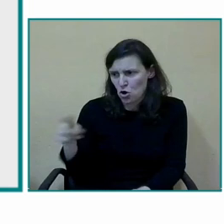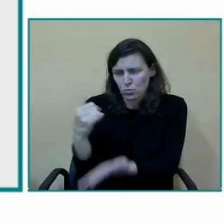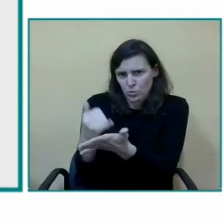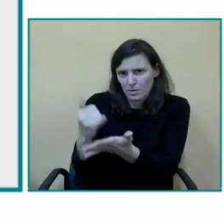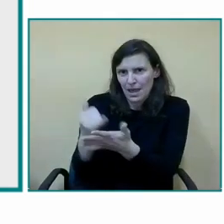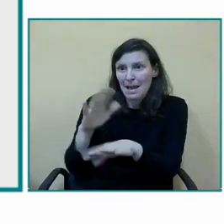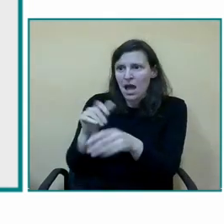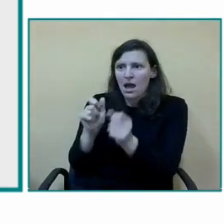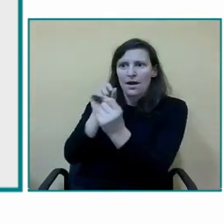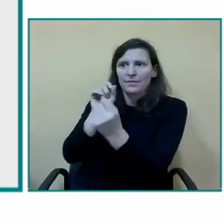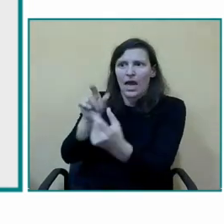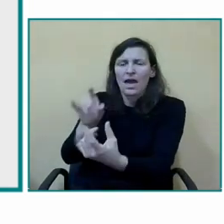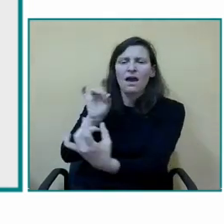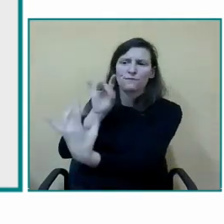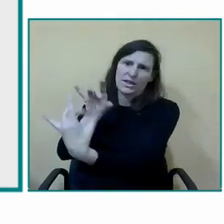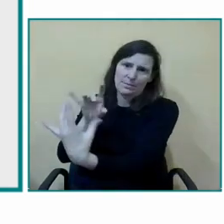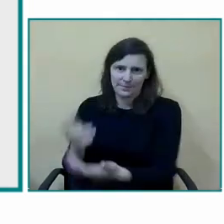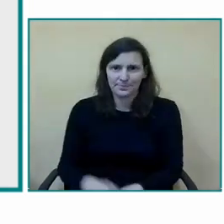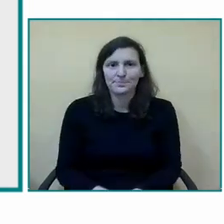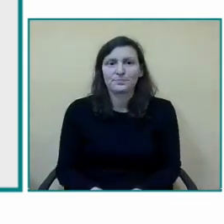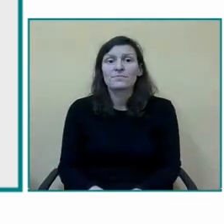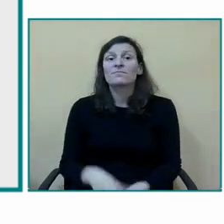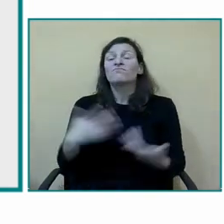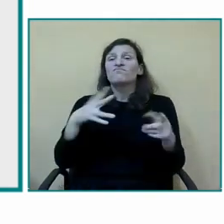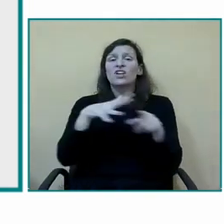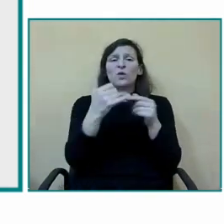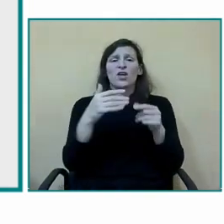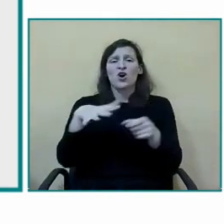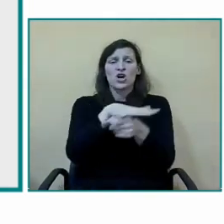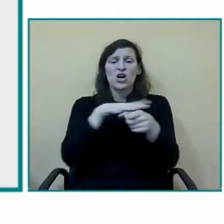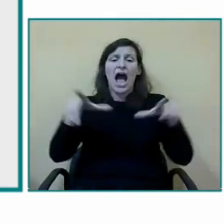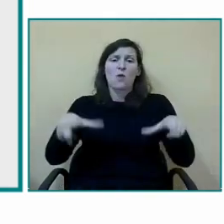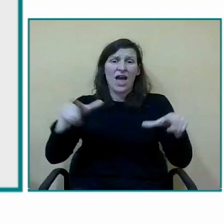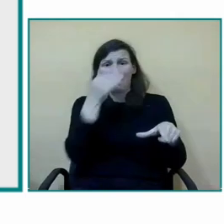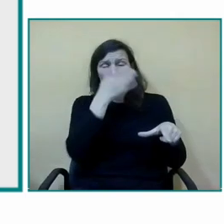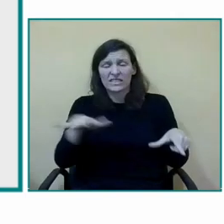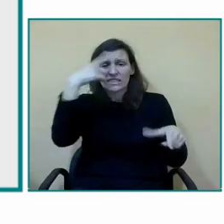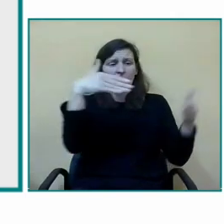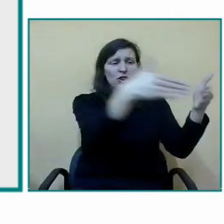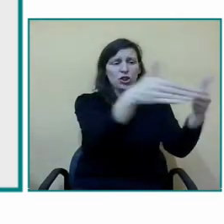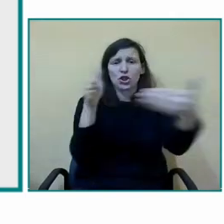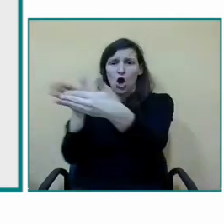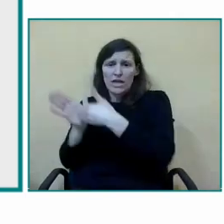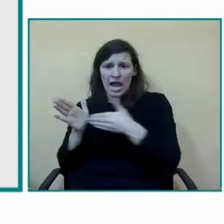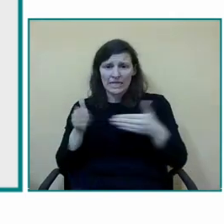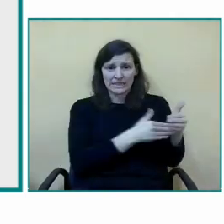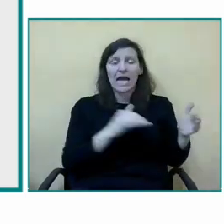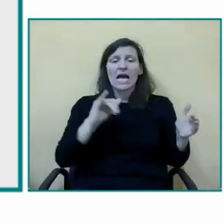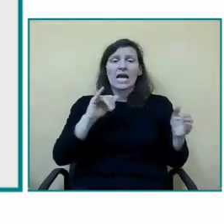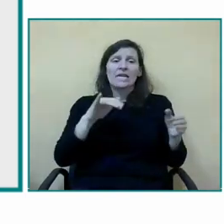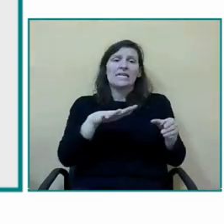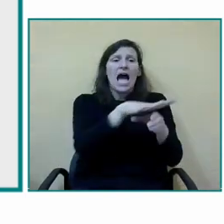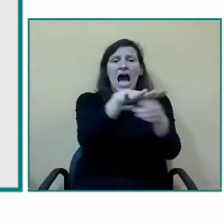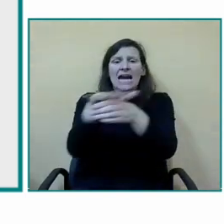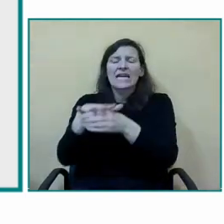funciones comunicativas la socialización el juego simbólico tan importante en educación infantil en el aseo también